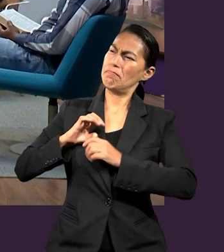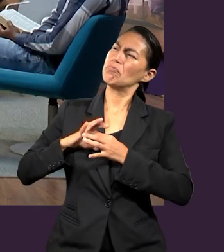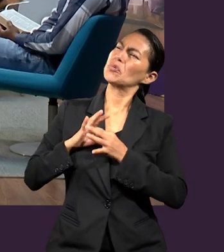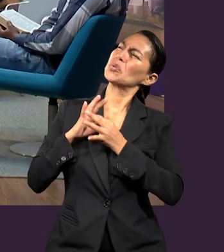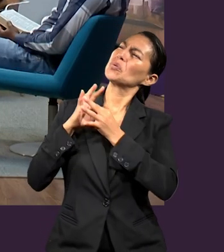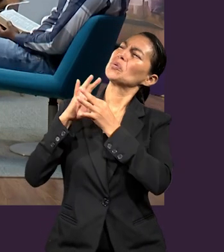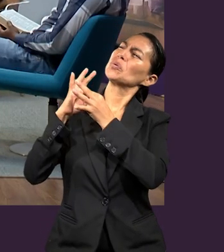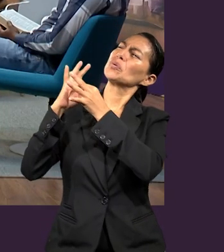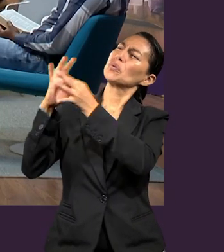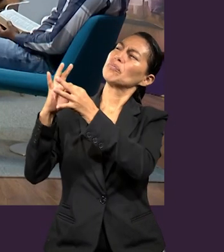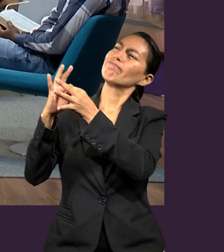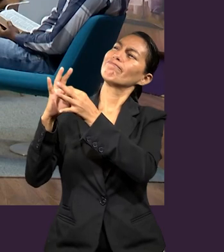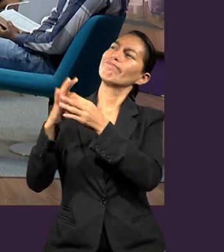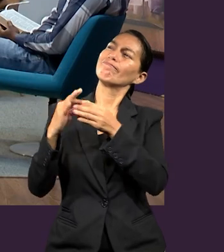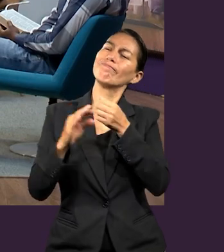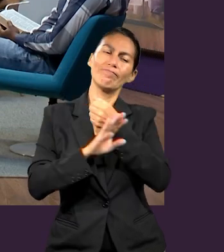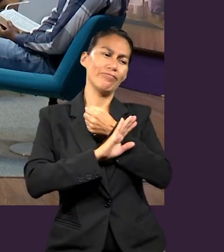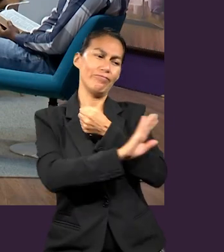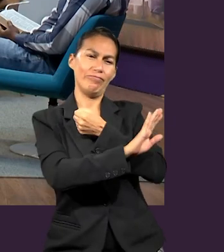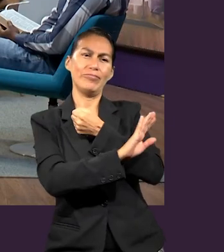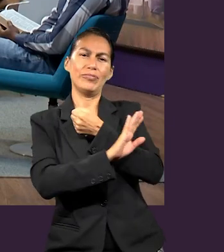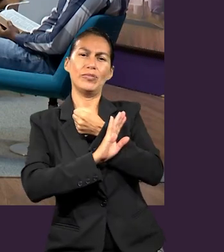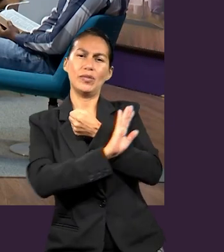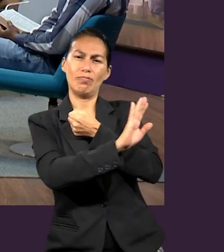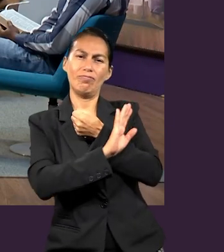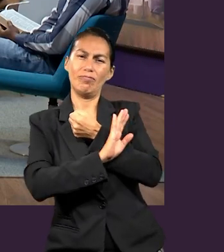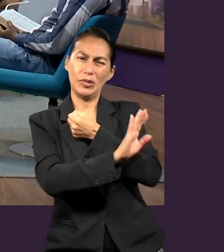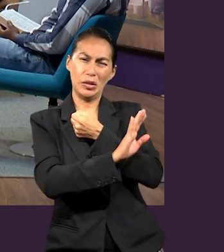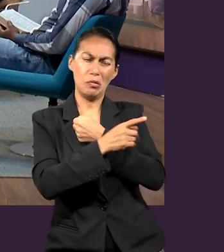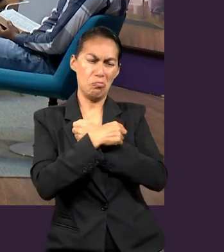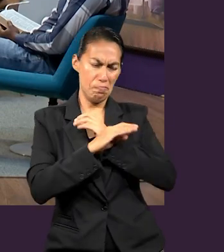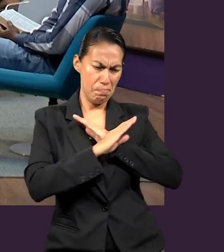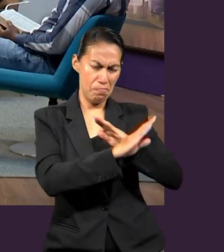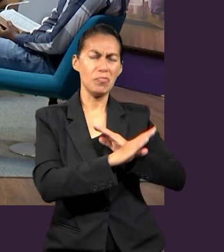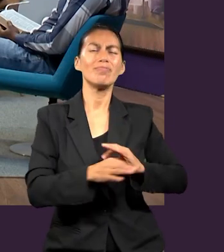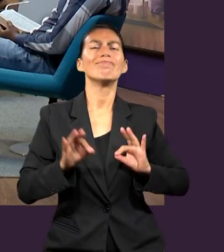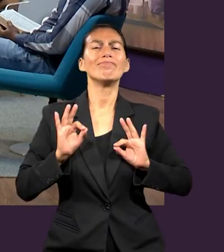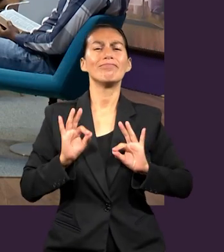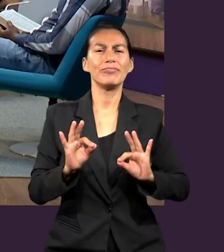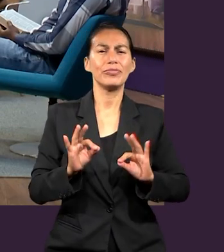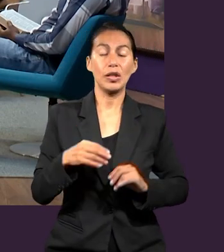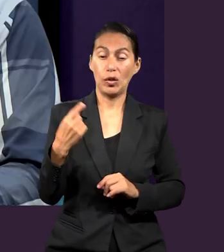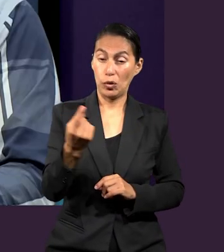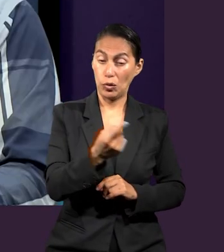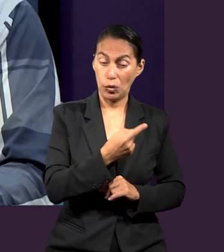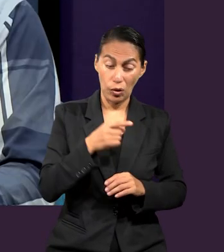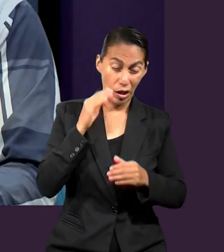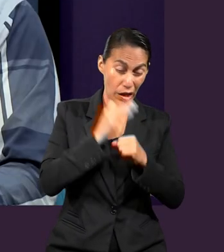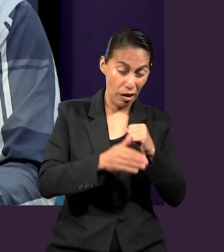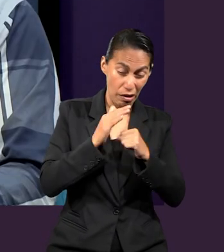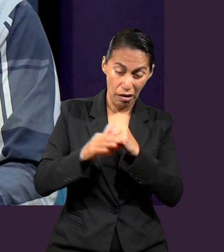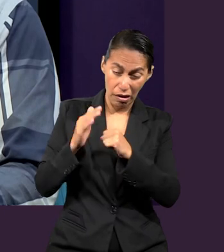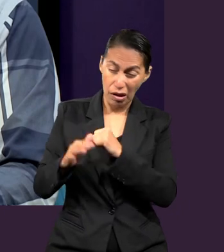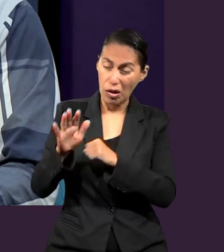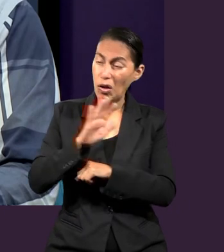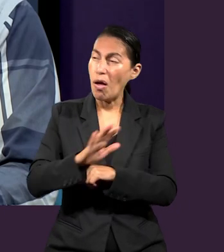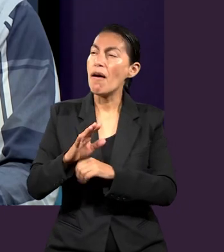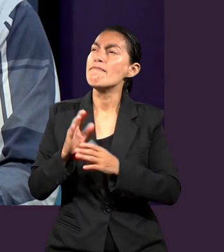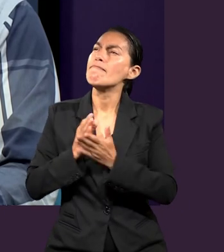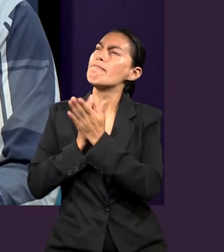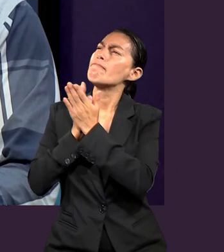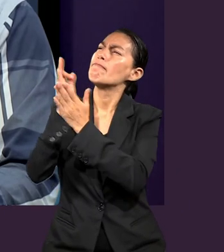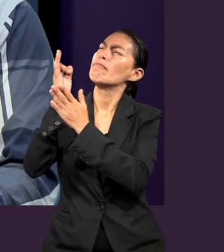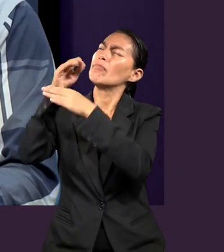tomado de la amargura de Dios, para que podáis resistir en el día malo, y habiendo acabado todo,